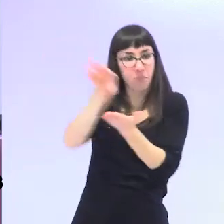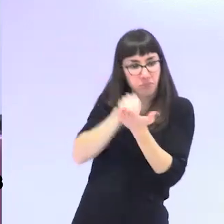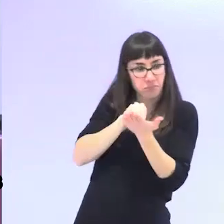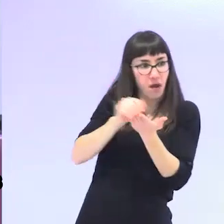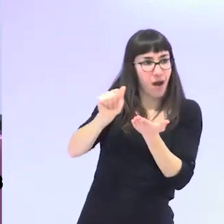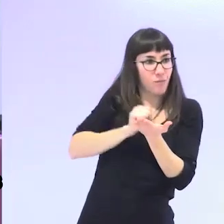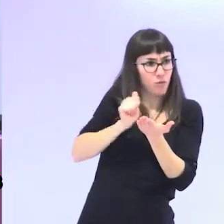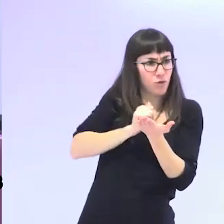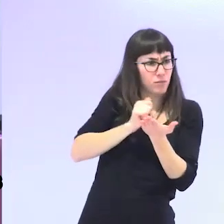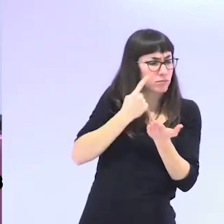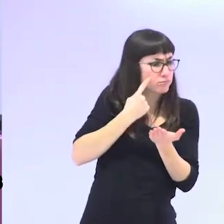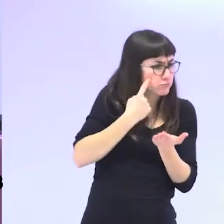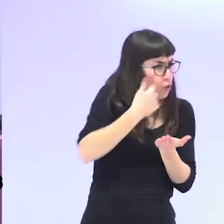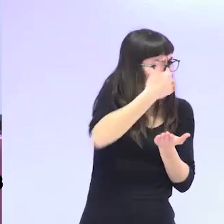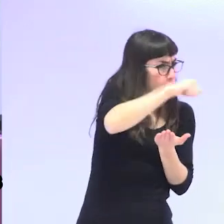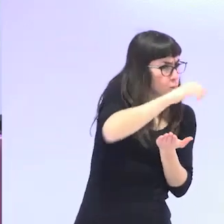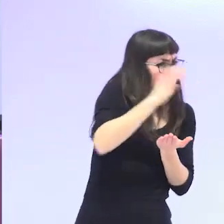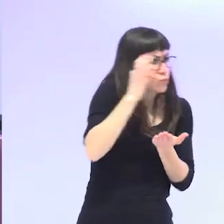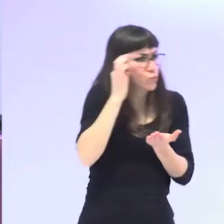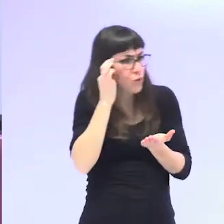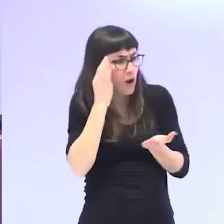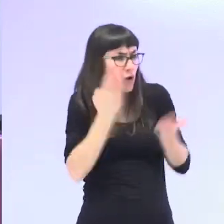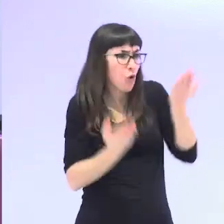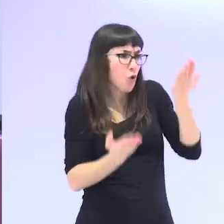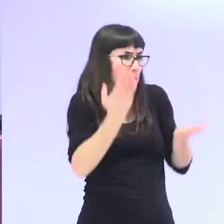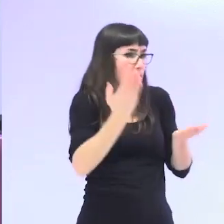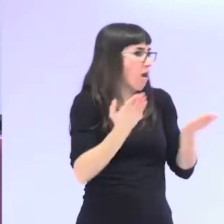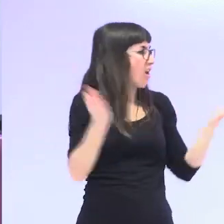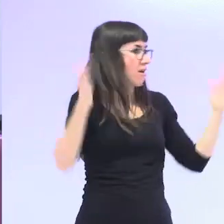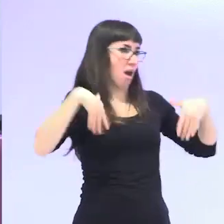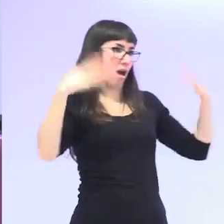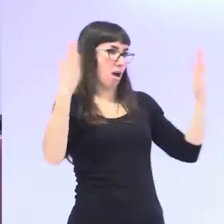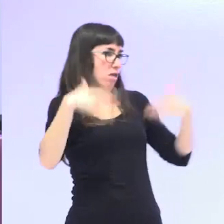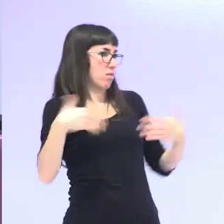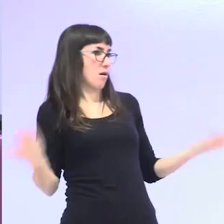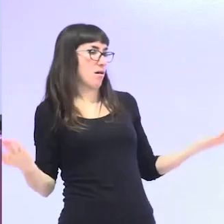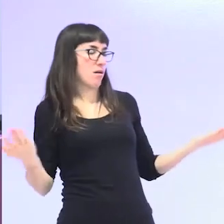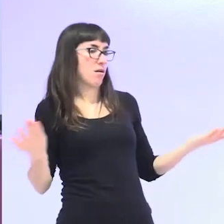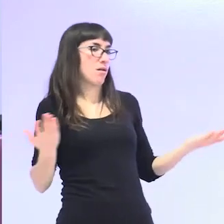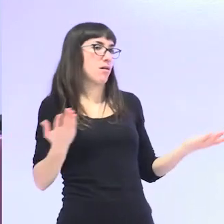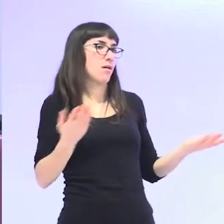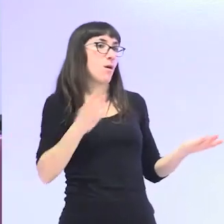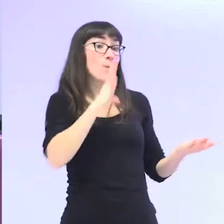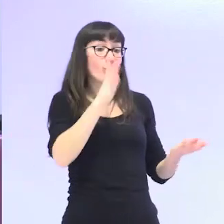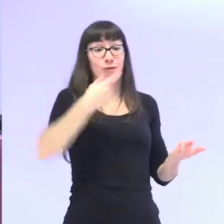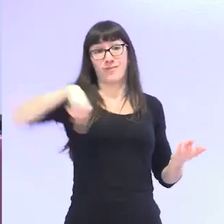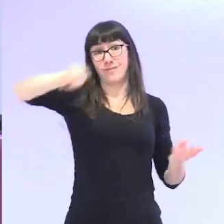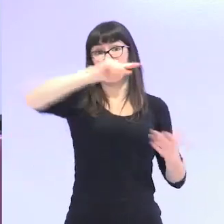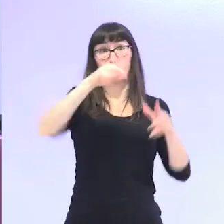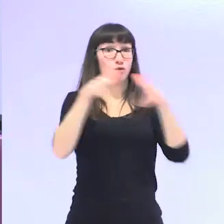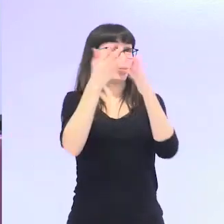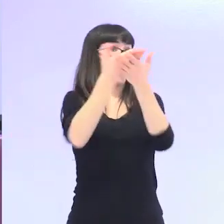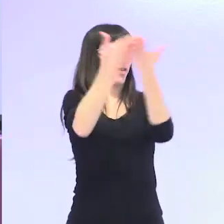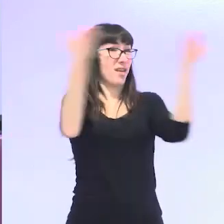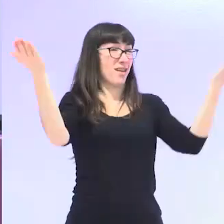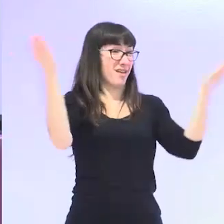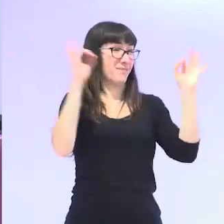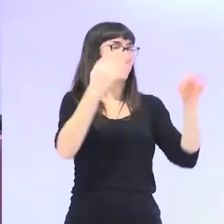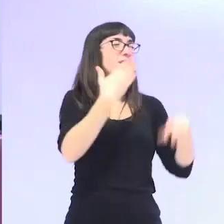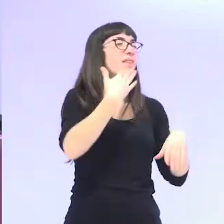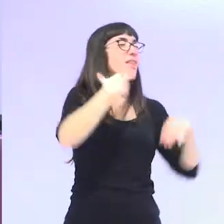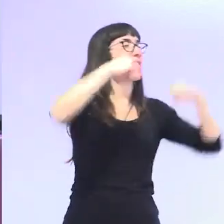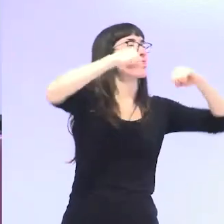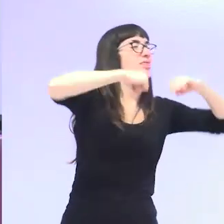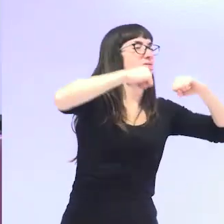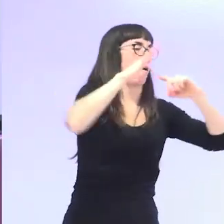cómo envejecíamos los hombres y las mujeres. Y el motivo fundamental es porque, precisamente como vivimos en una sociedad muy edadista, que